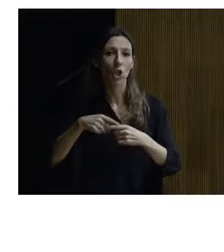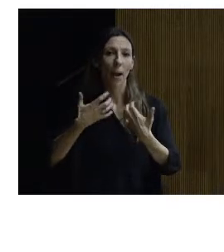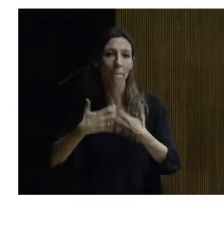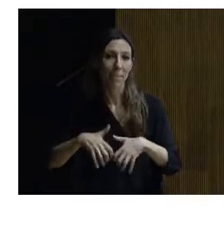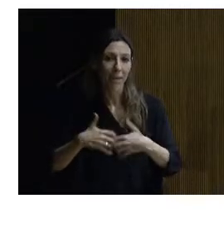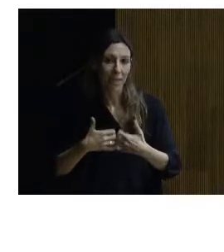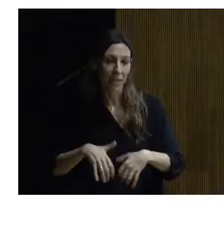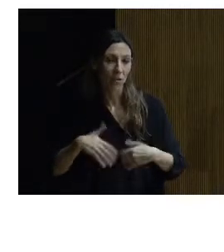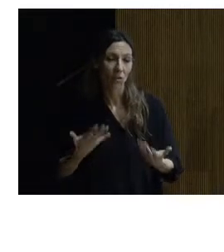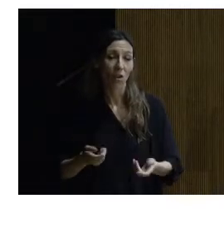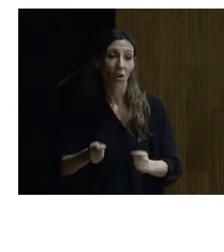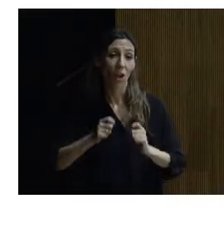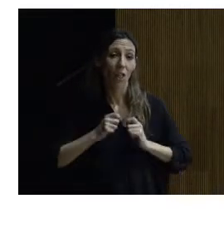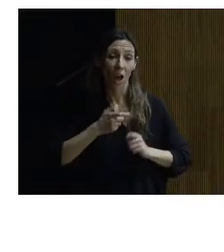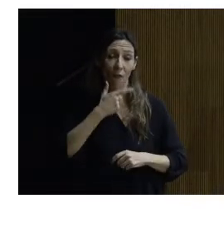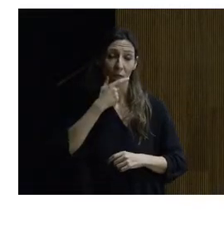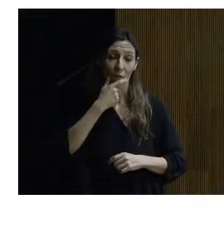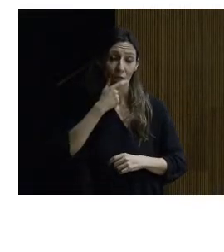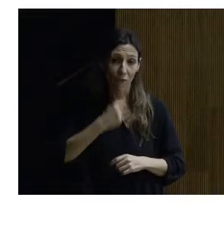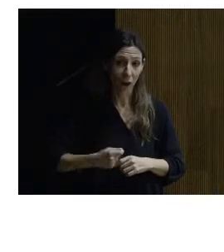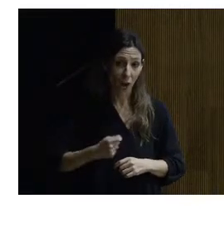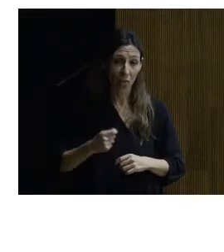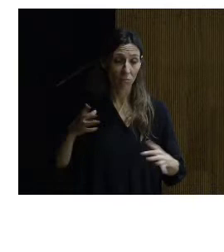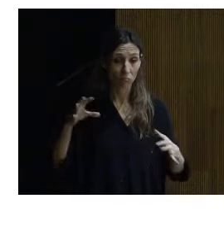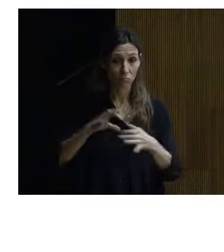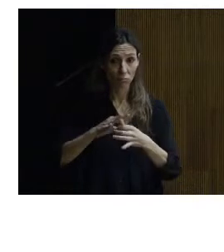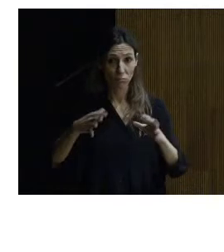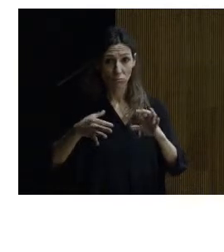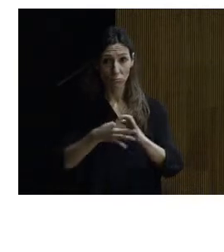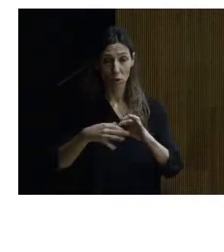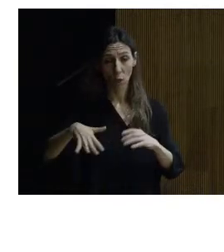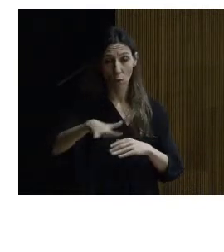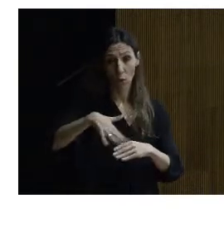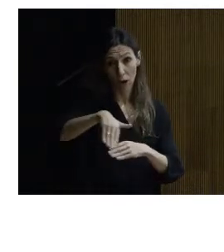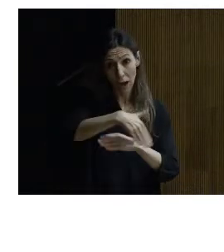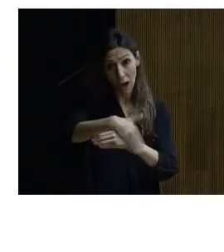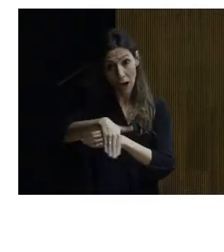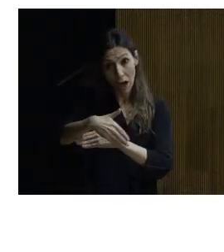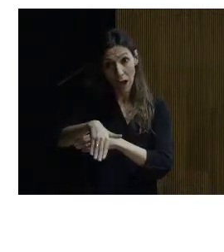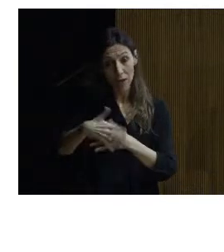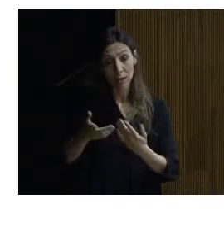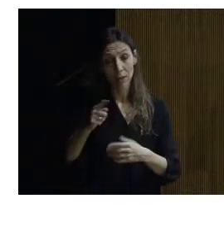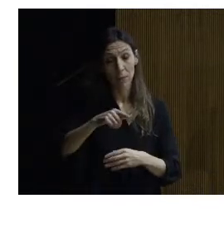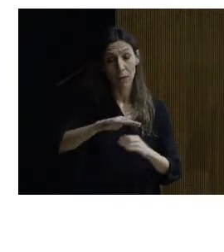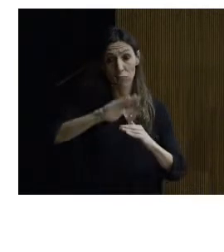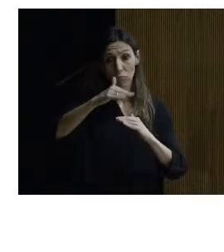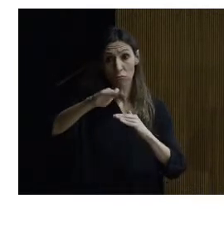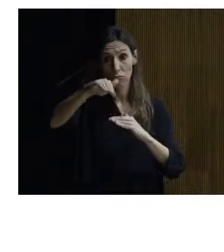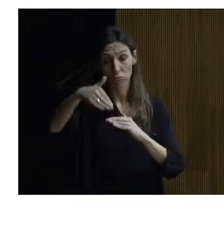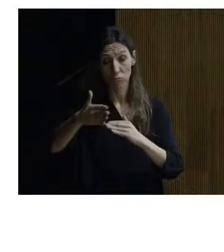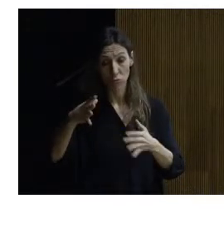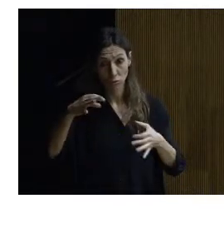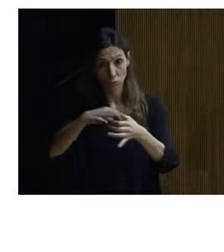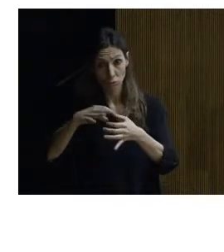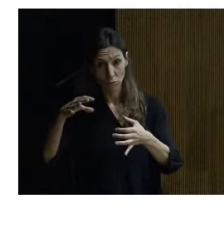os digo pues facilitar la comunicación entre las distintas cotas de ese pueblo con la idea